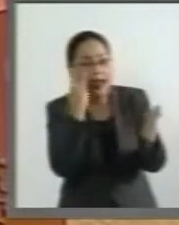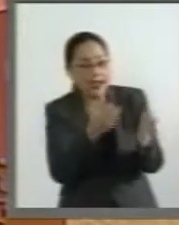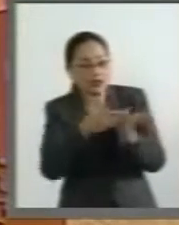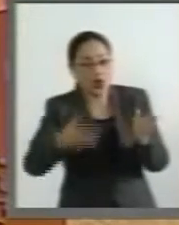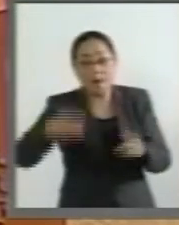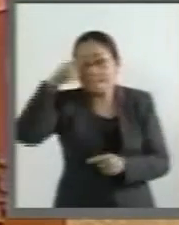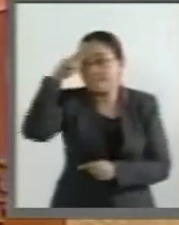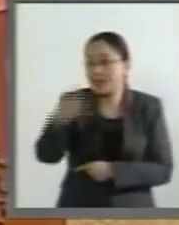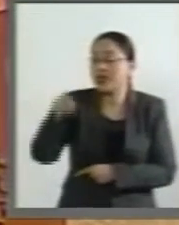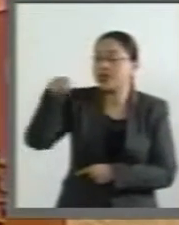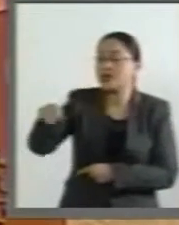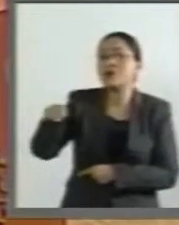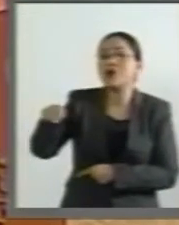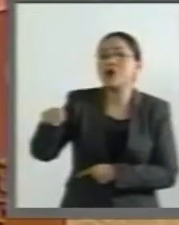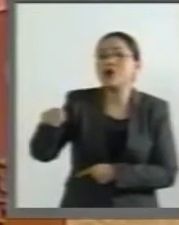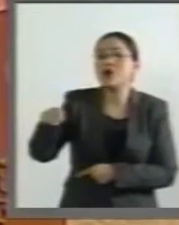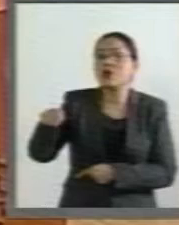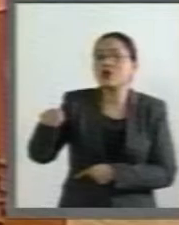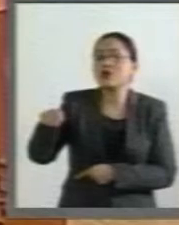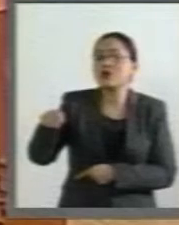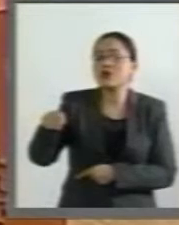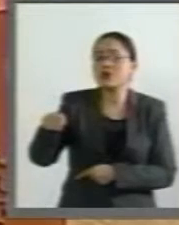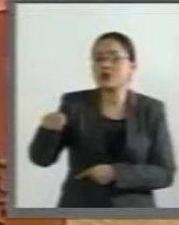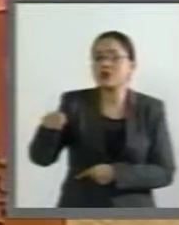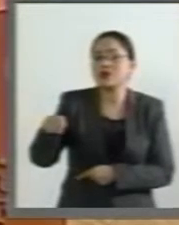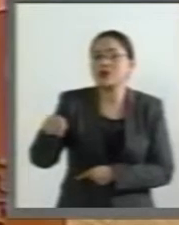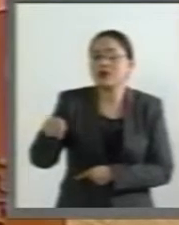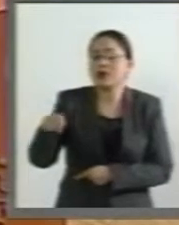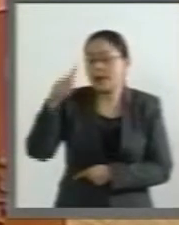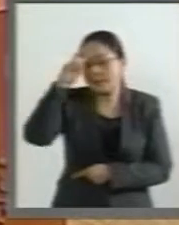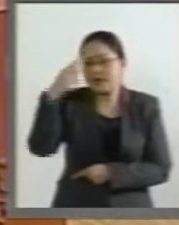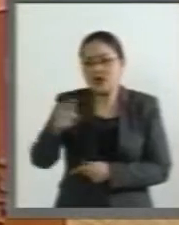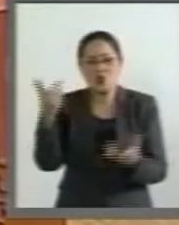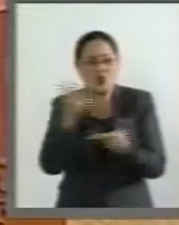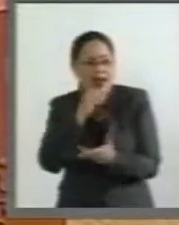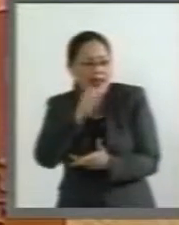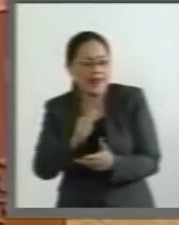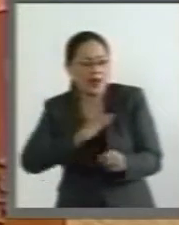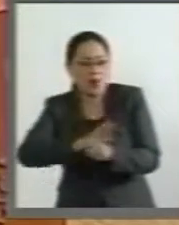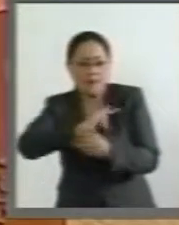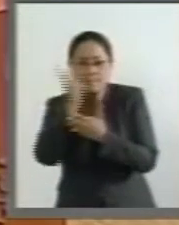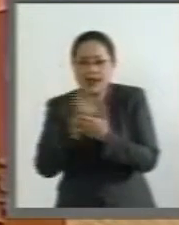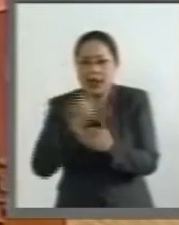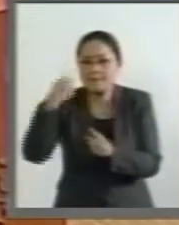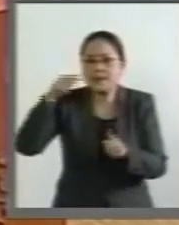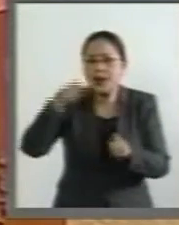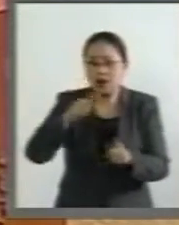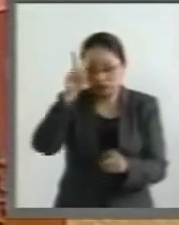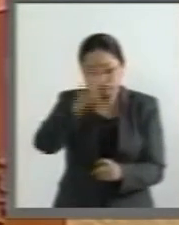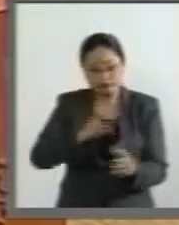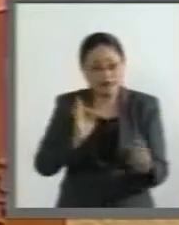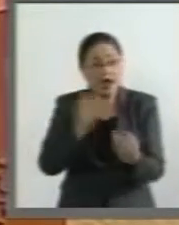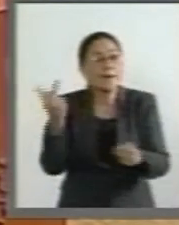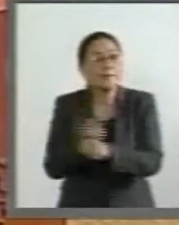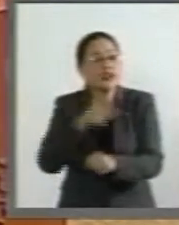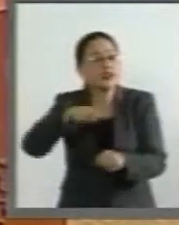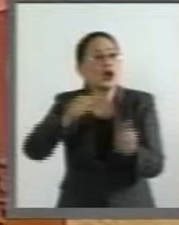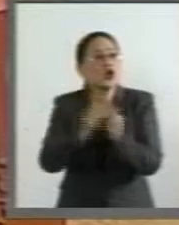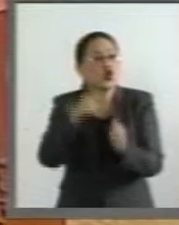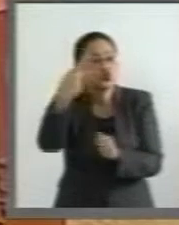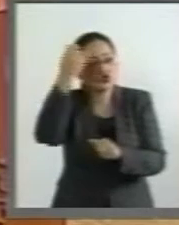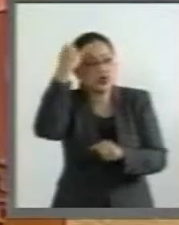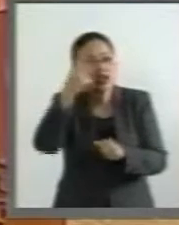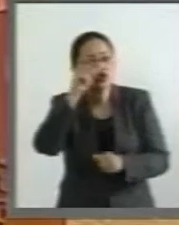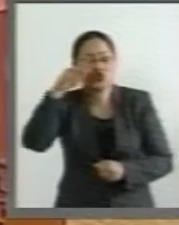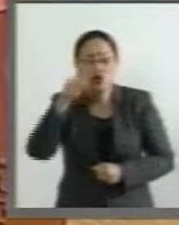México no ha planteado una estrategia frente a lo que ha planteado Trump que va a